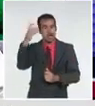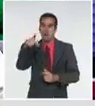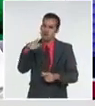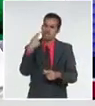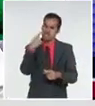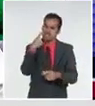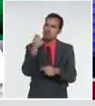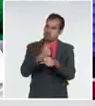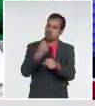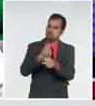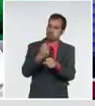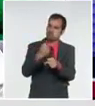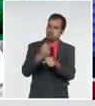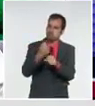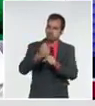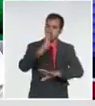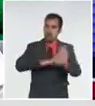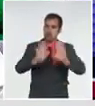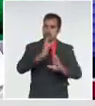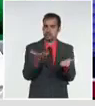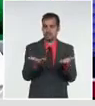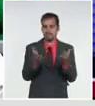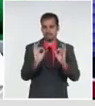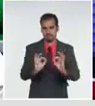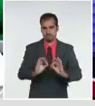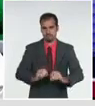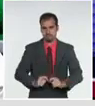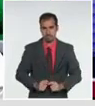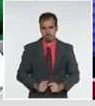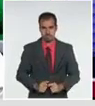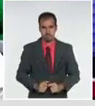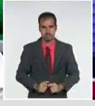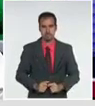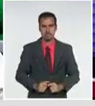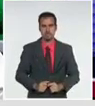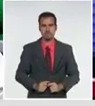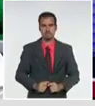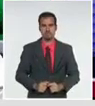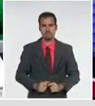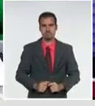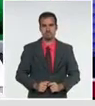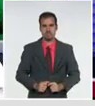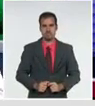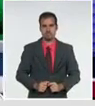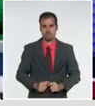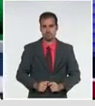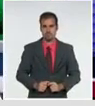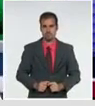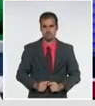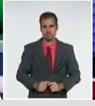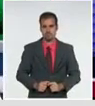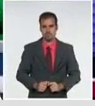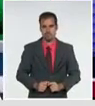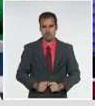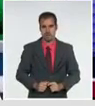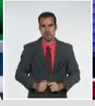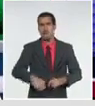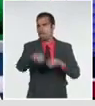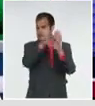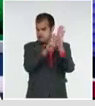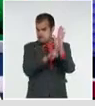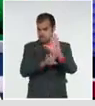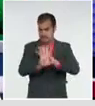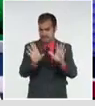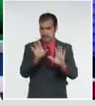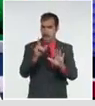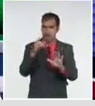Pero bueno, entre estas medidas que ya el presidente lo anunció, que